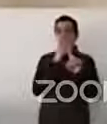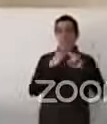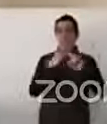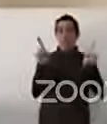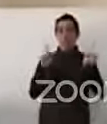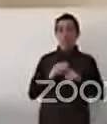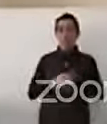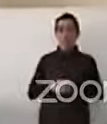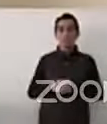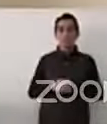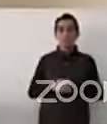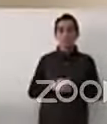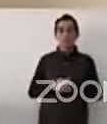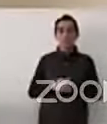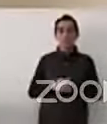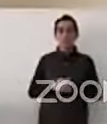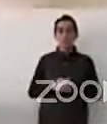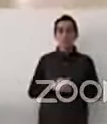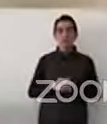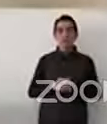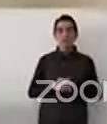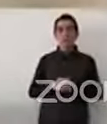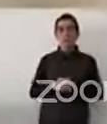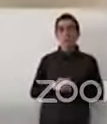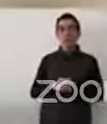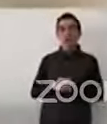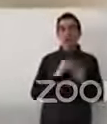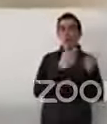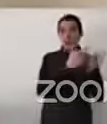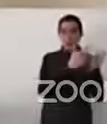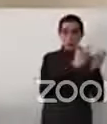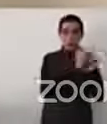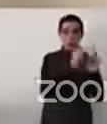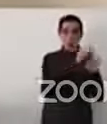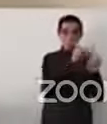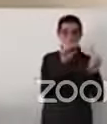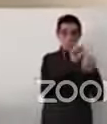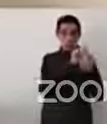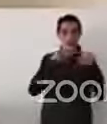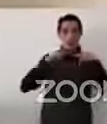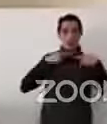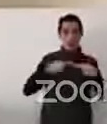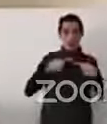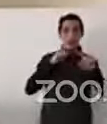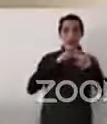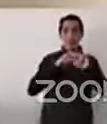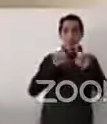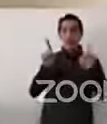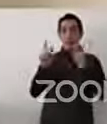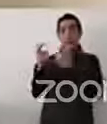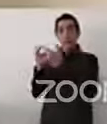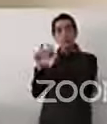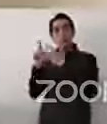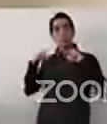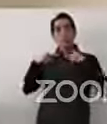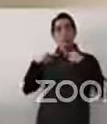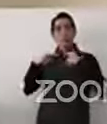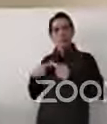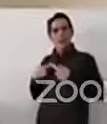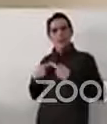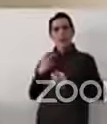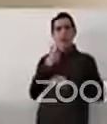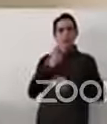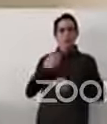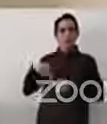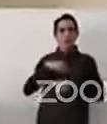grupos en situación de vulnerabilidad o grupos vulnerables. Por eso nosotros preferimos hablar de grupos en situación de vulnerabilidad.